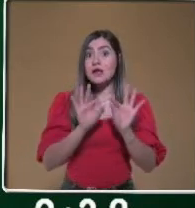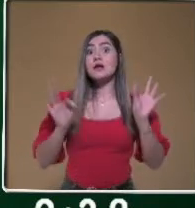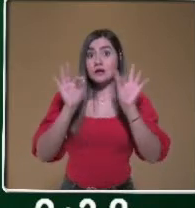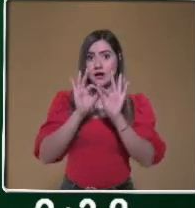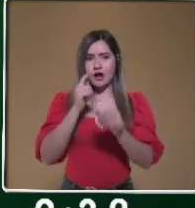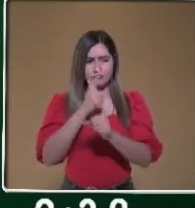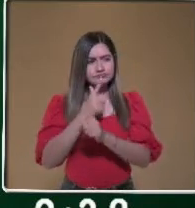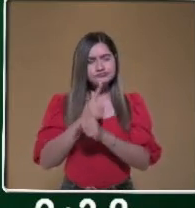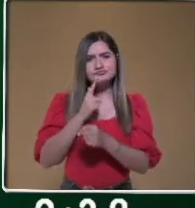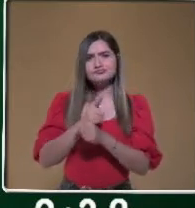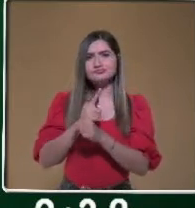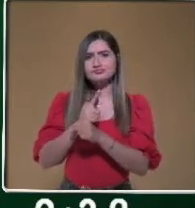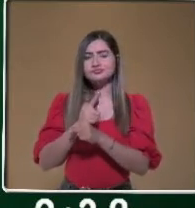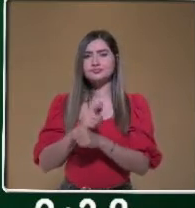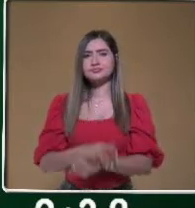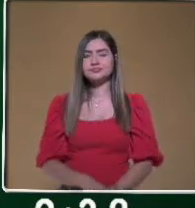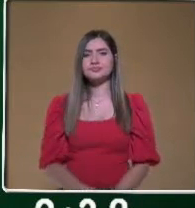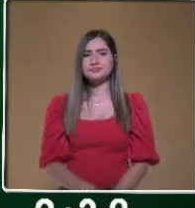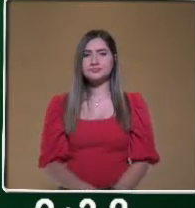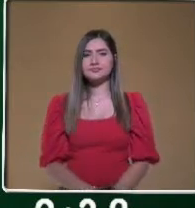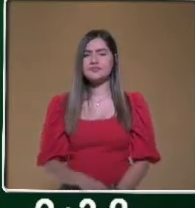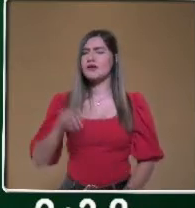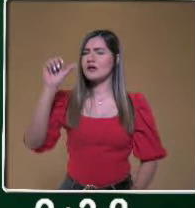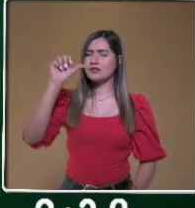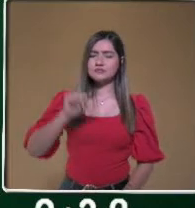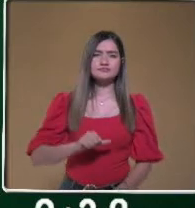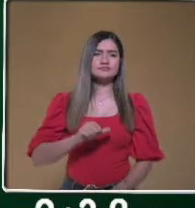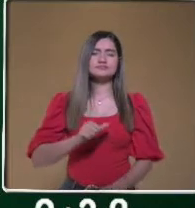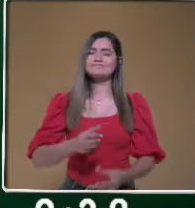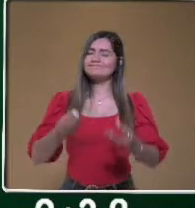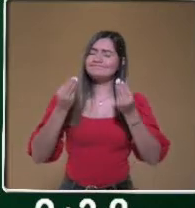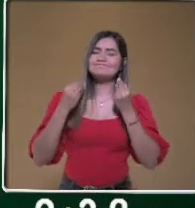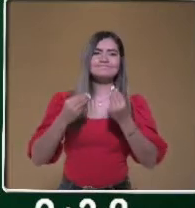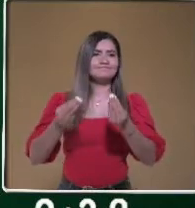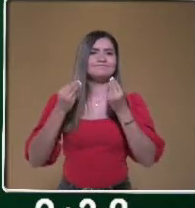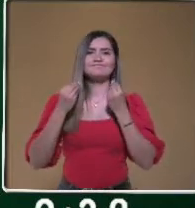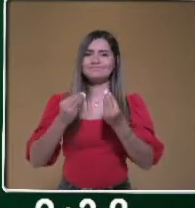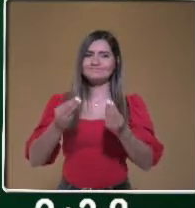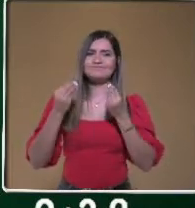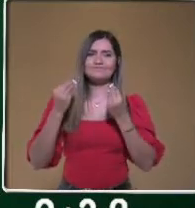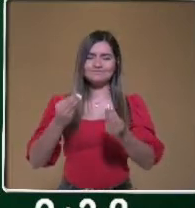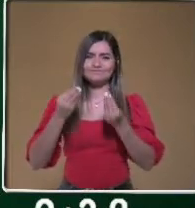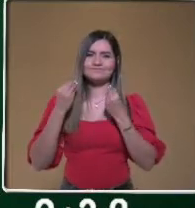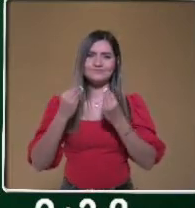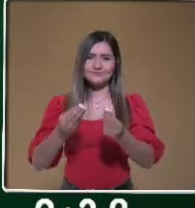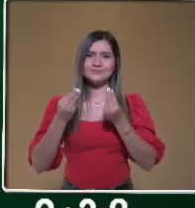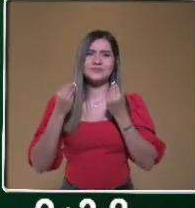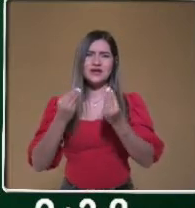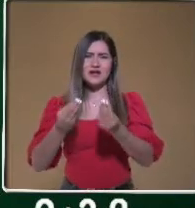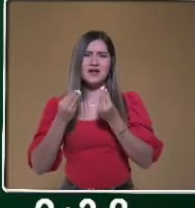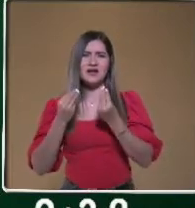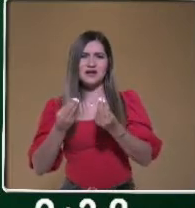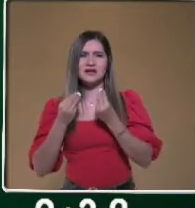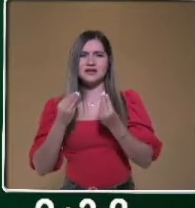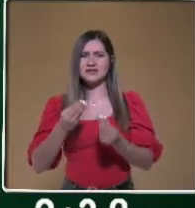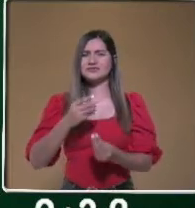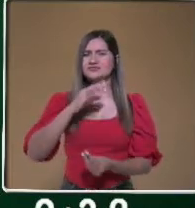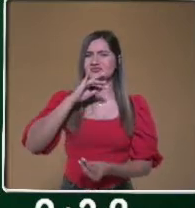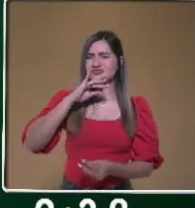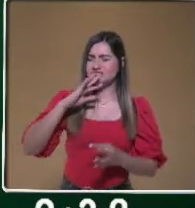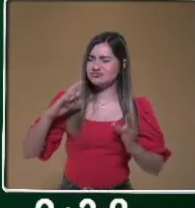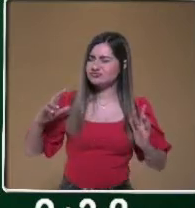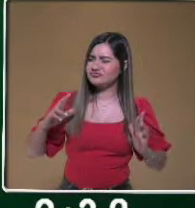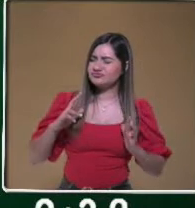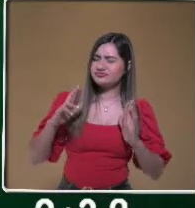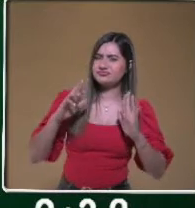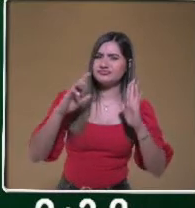punto. Hoy en día, una gran cantidad de la contaminación ambiental que estamos generando es a